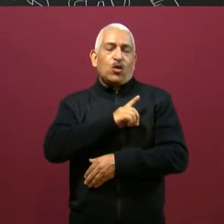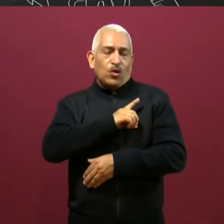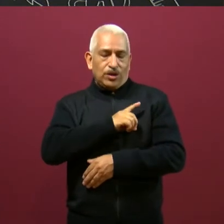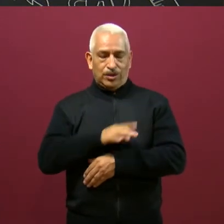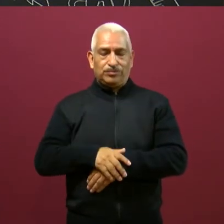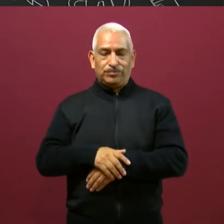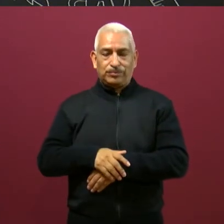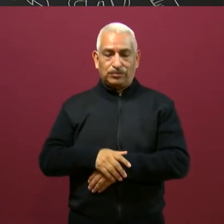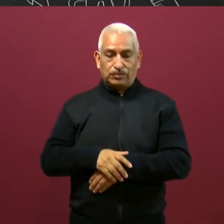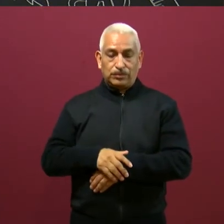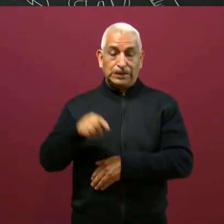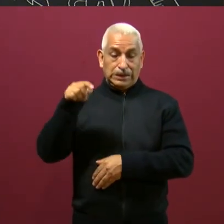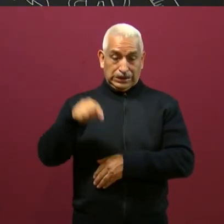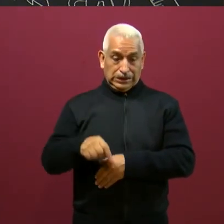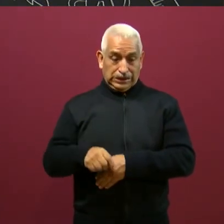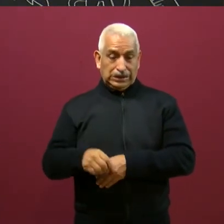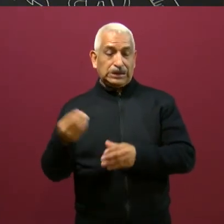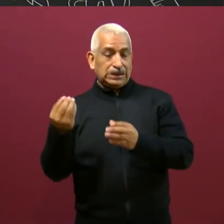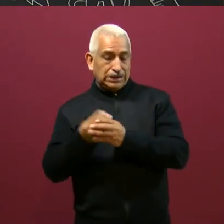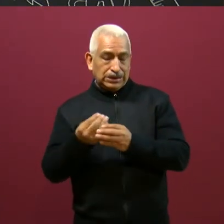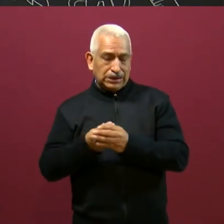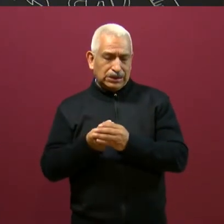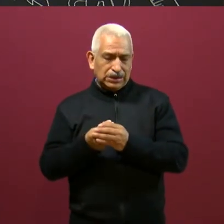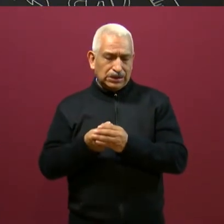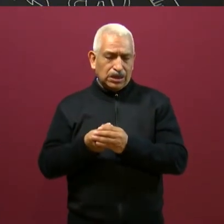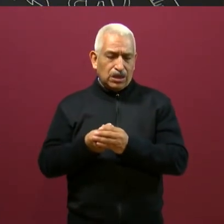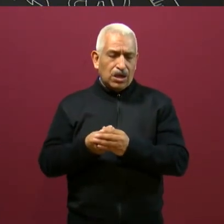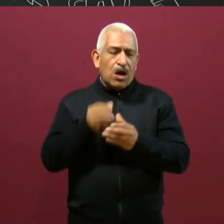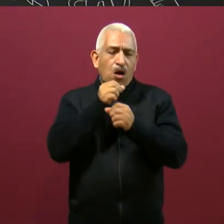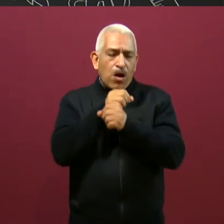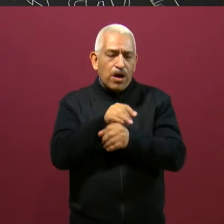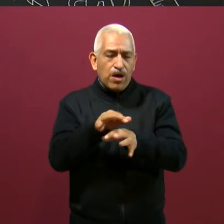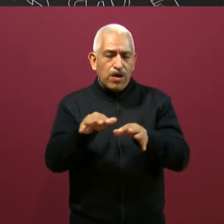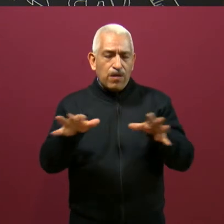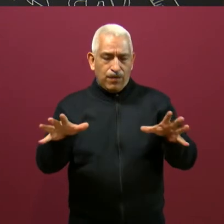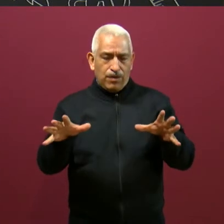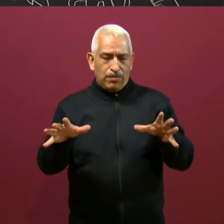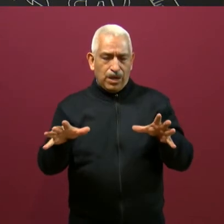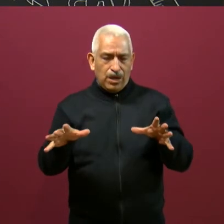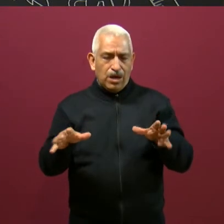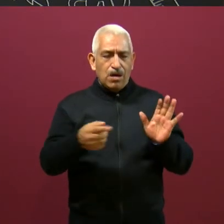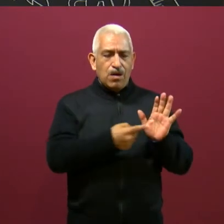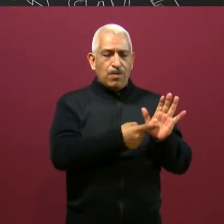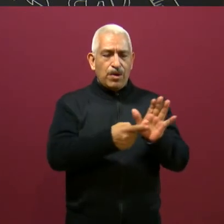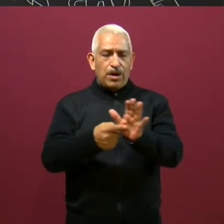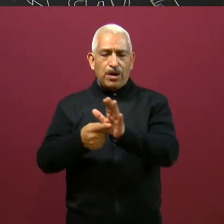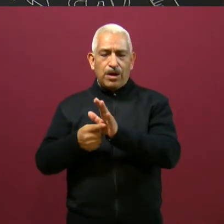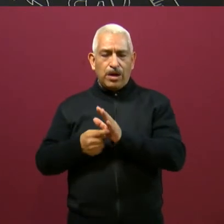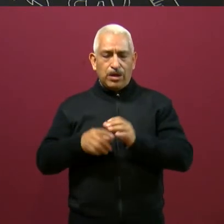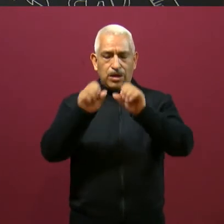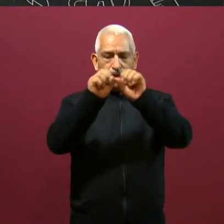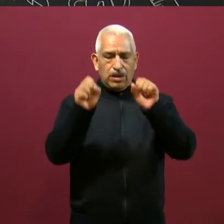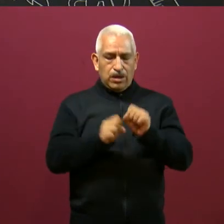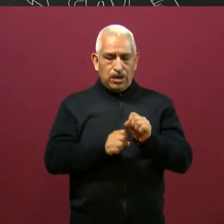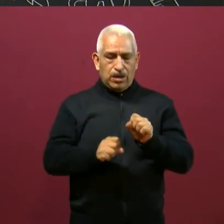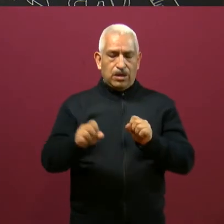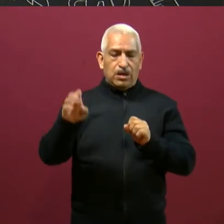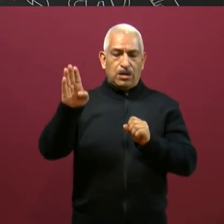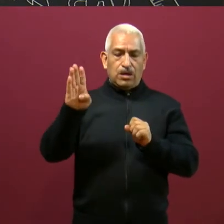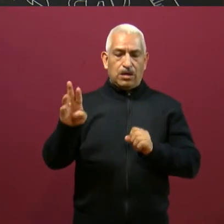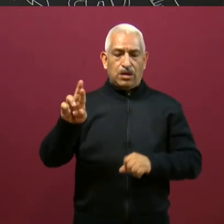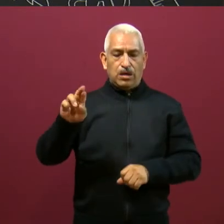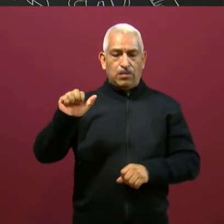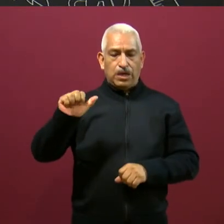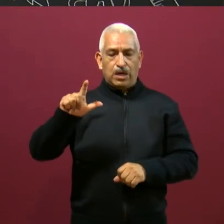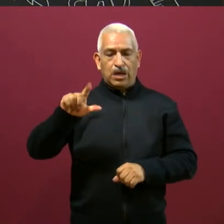Esta cápsula está presentando el trabajo del sistema braille, en donde nos pudimos dar